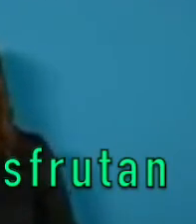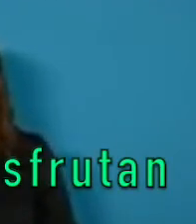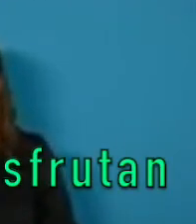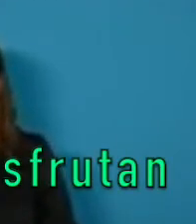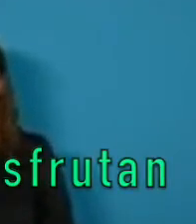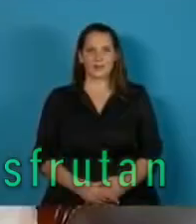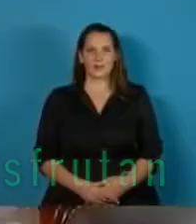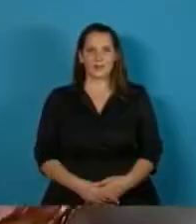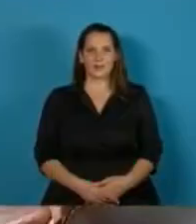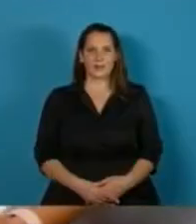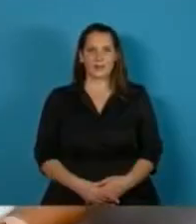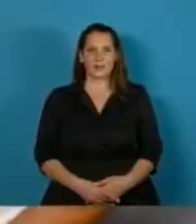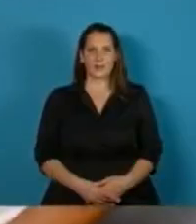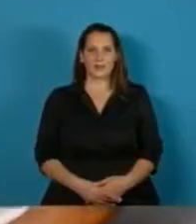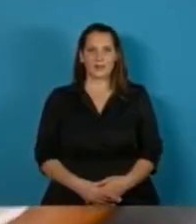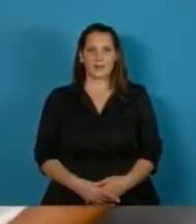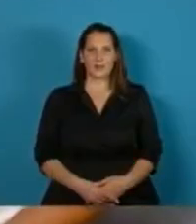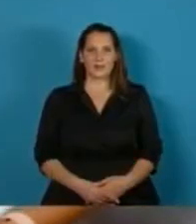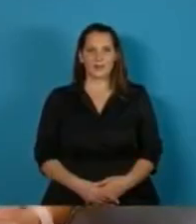disfrutan